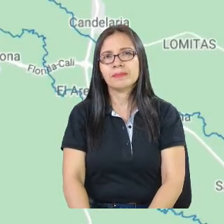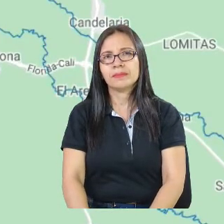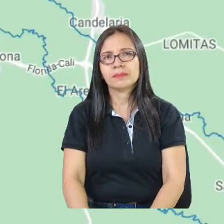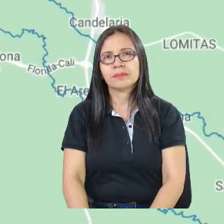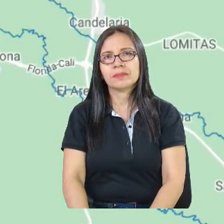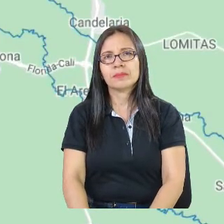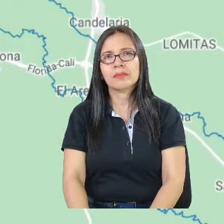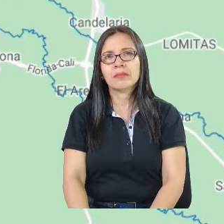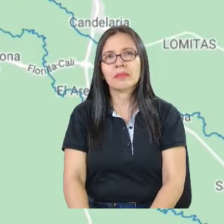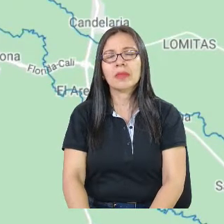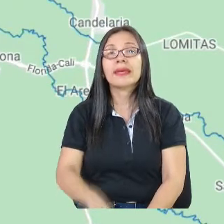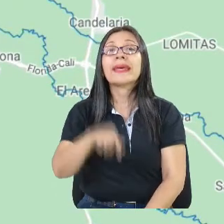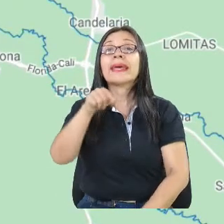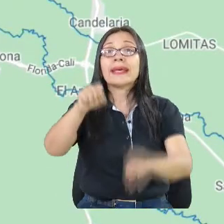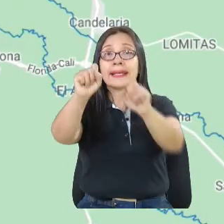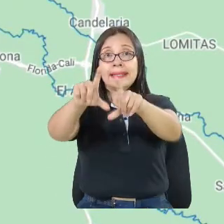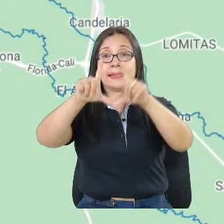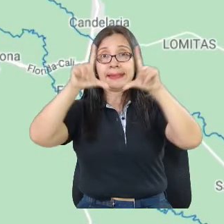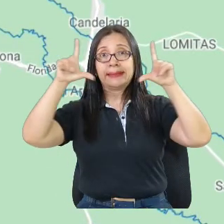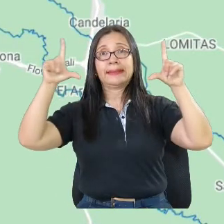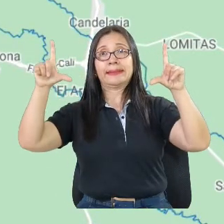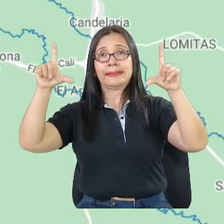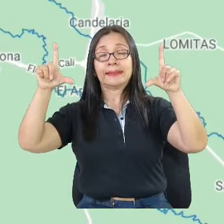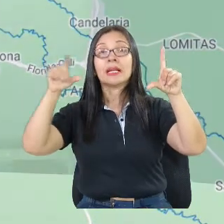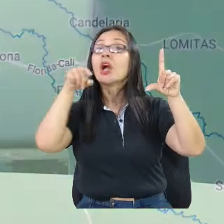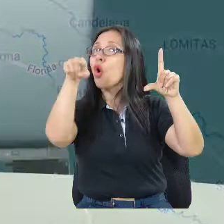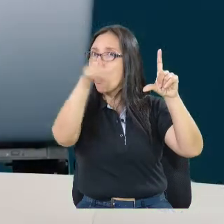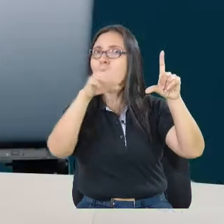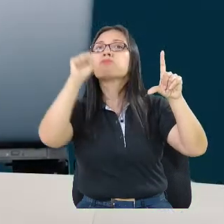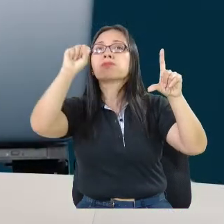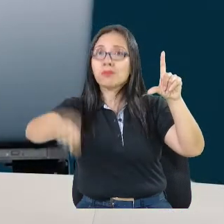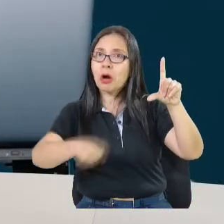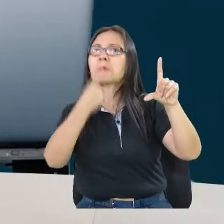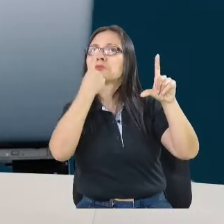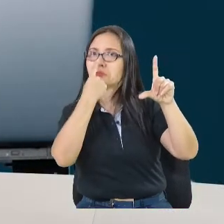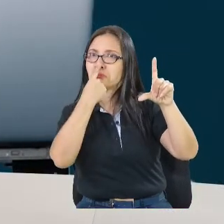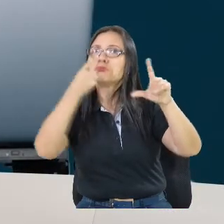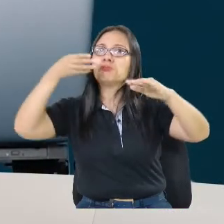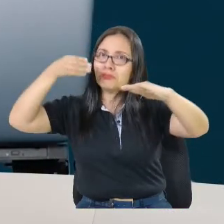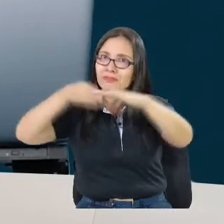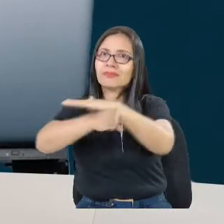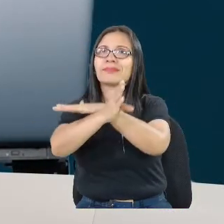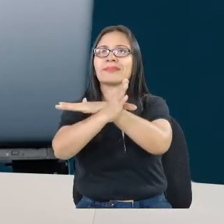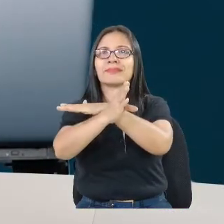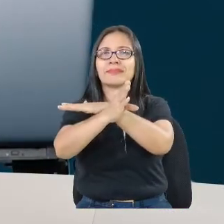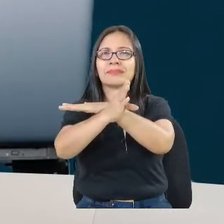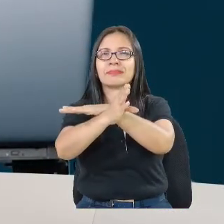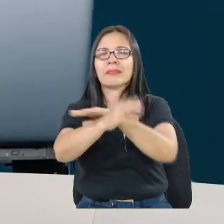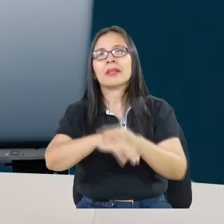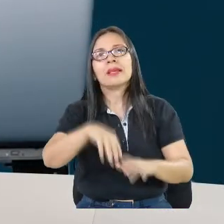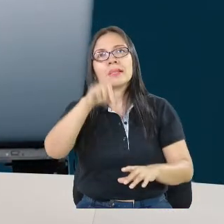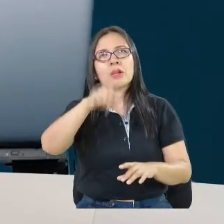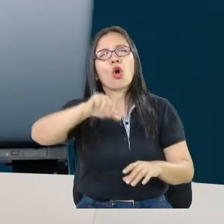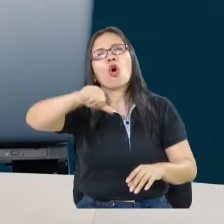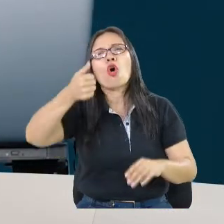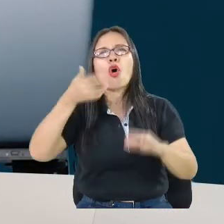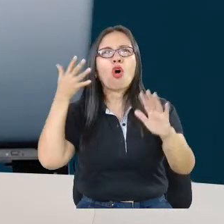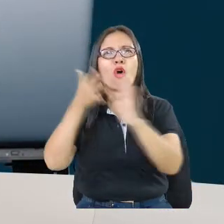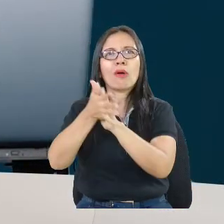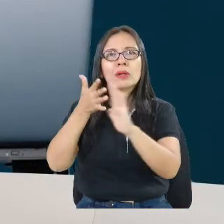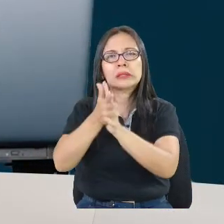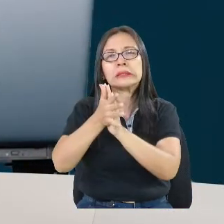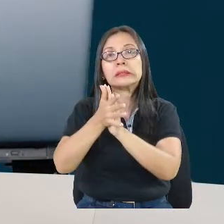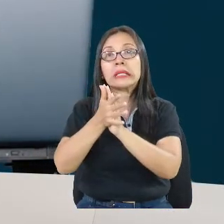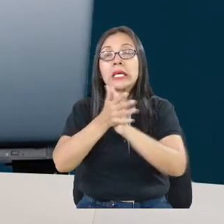Este es el geoportal de SATIC, el que pueden consultar. Pueden ver también otro tipo de información, como las zonas de